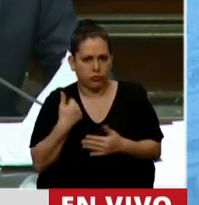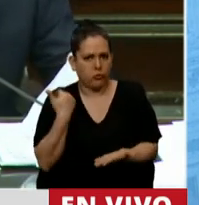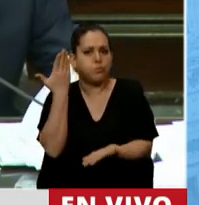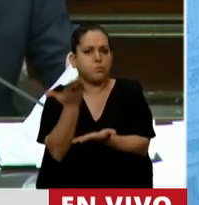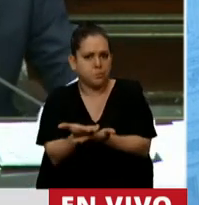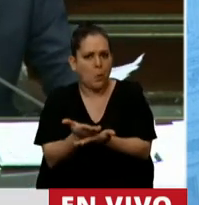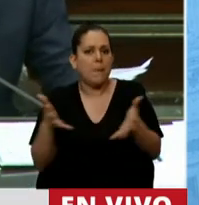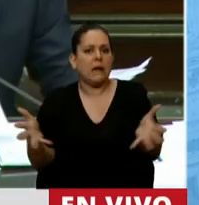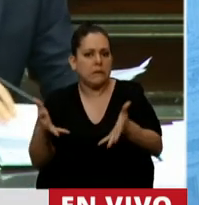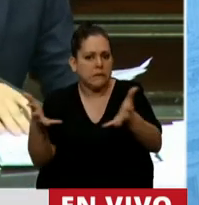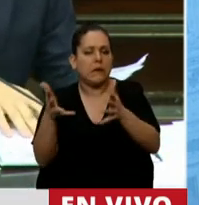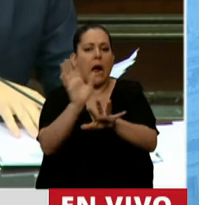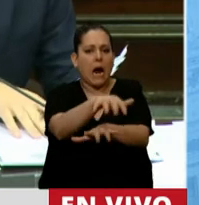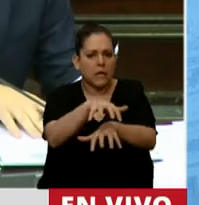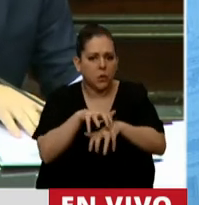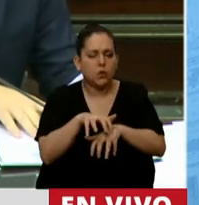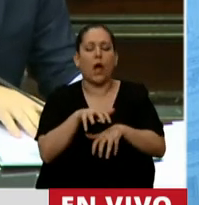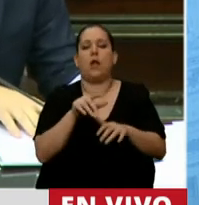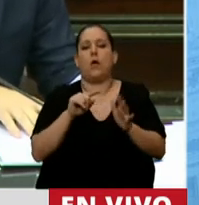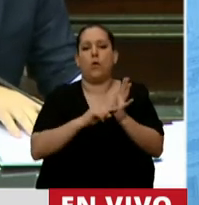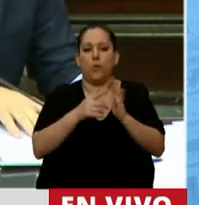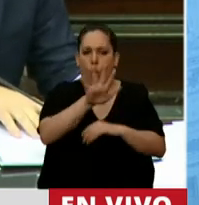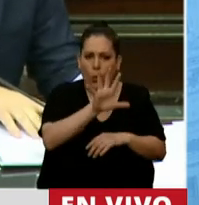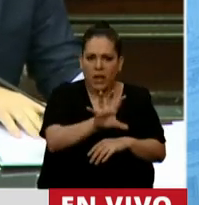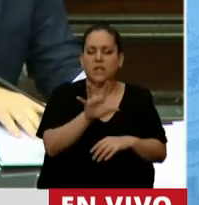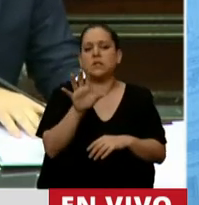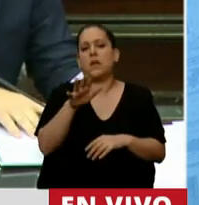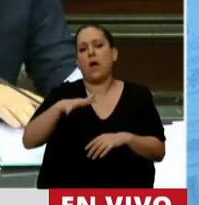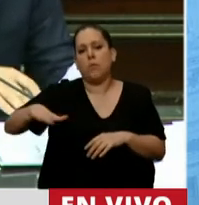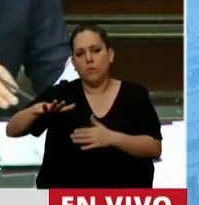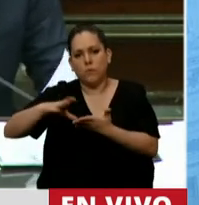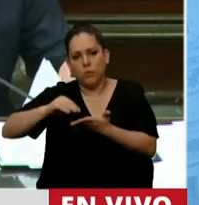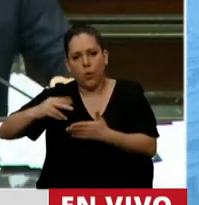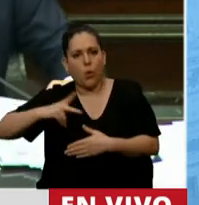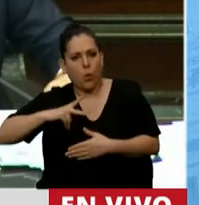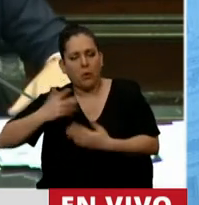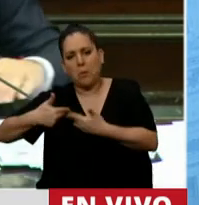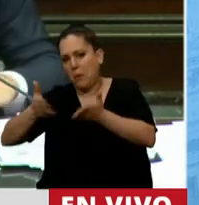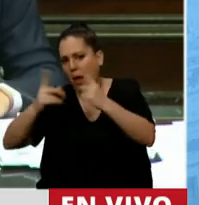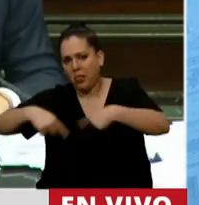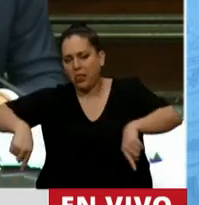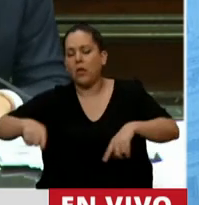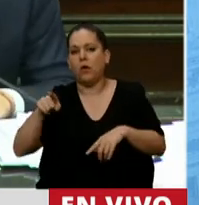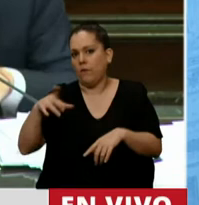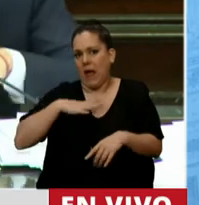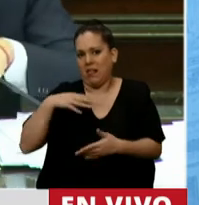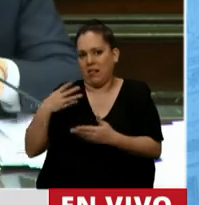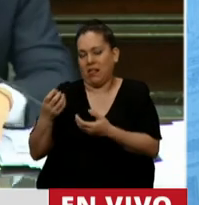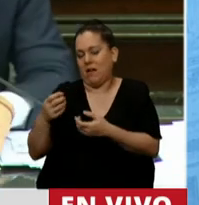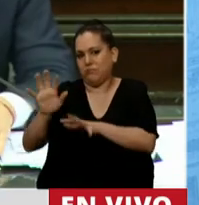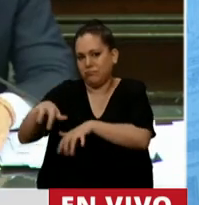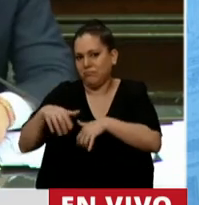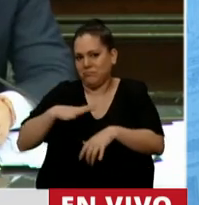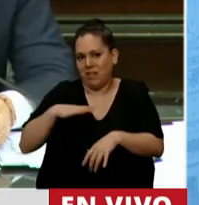incentivar la agricultura urbana y perirubana en terrenos públicos y privados que hoy están en desuso. Le hemos preguntado sobre políticas